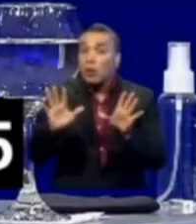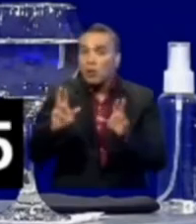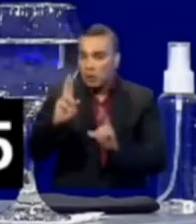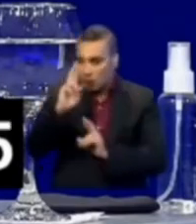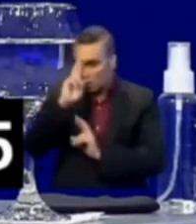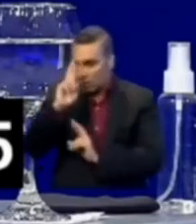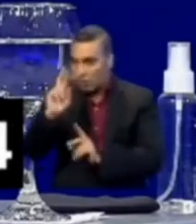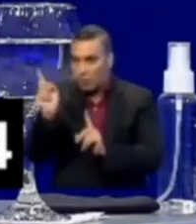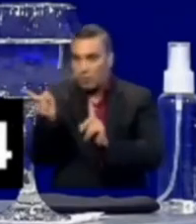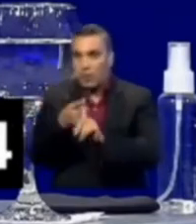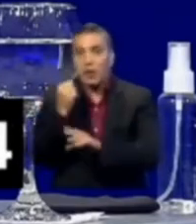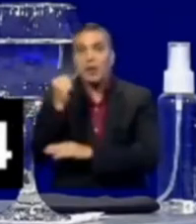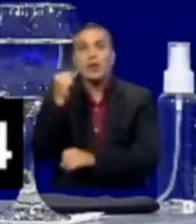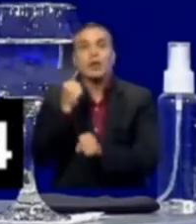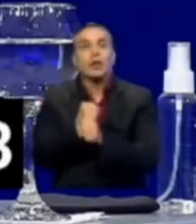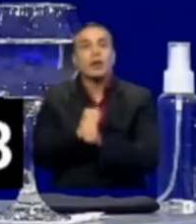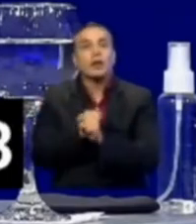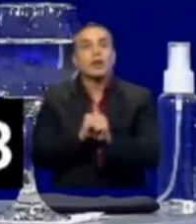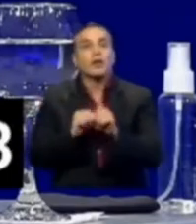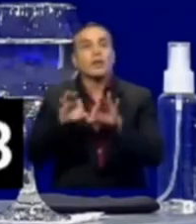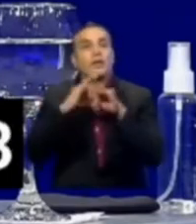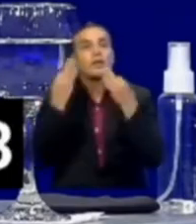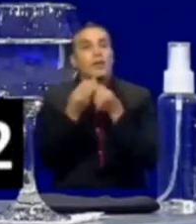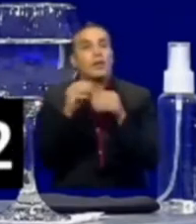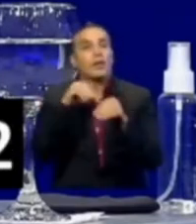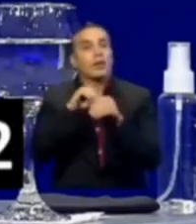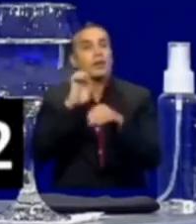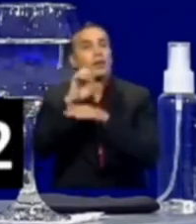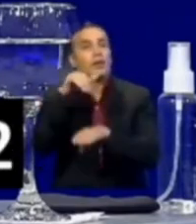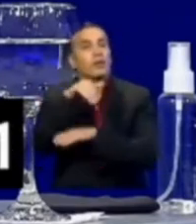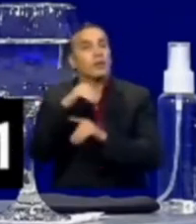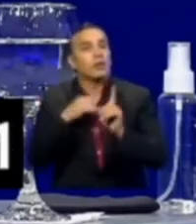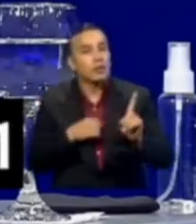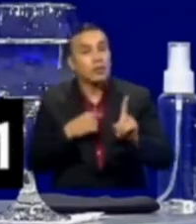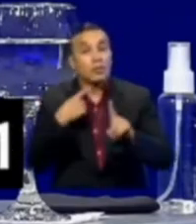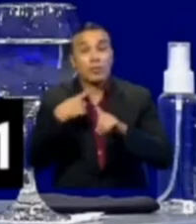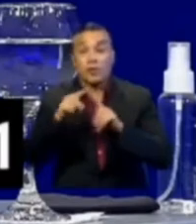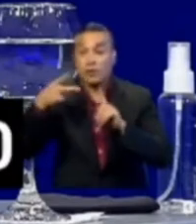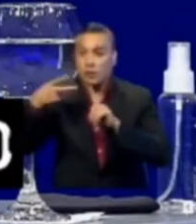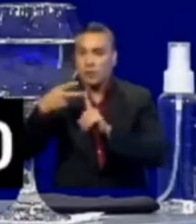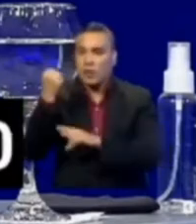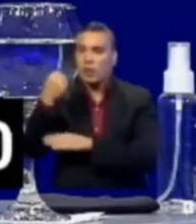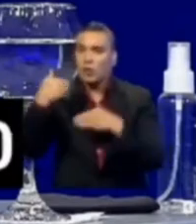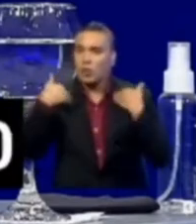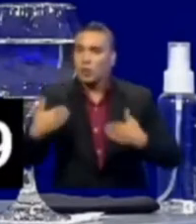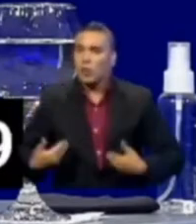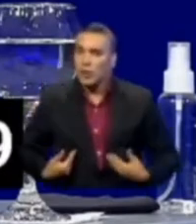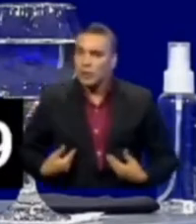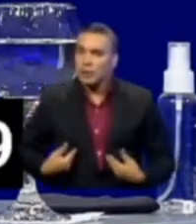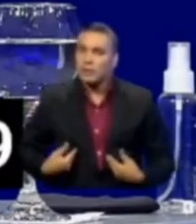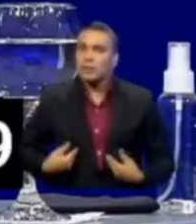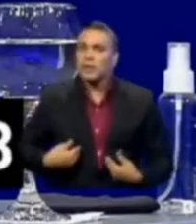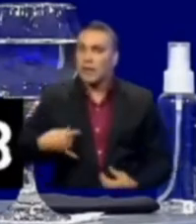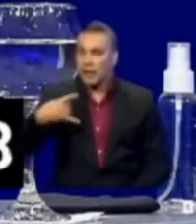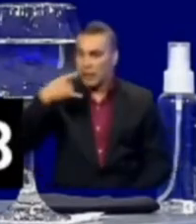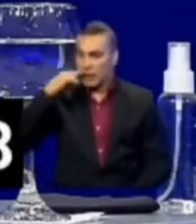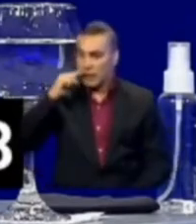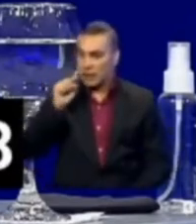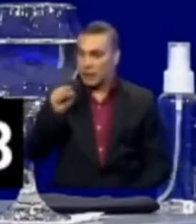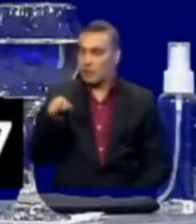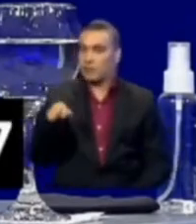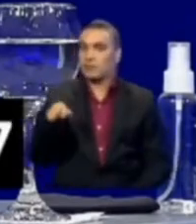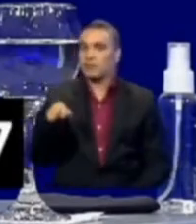respetando primero el derecho al trabajo de las familias ecuatorianas. Pero segundo, los derechos humanos, los derechos de la niñez